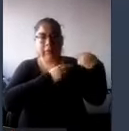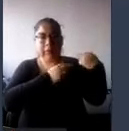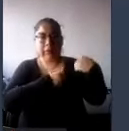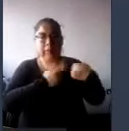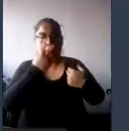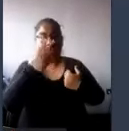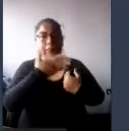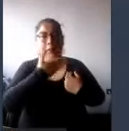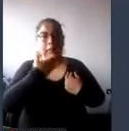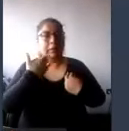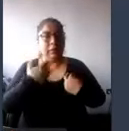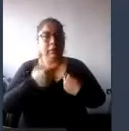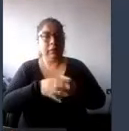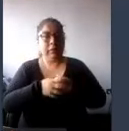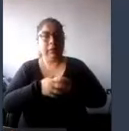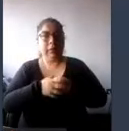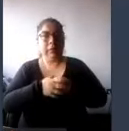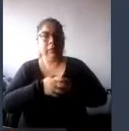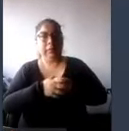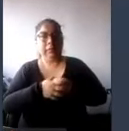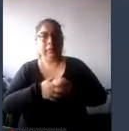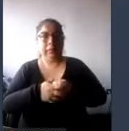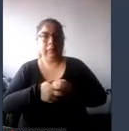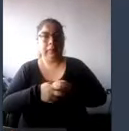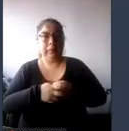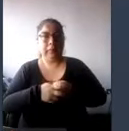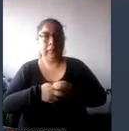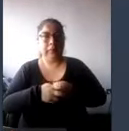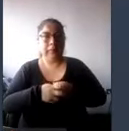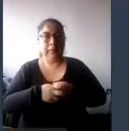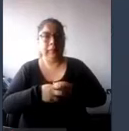mejor un mejor este trato ¿no?